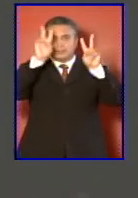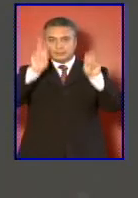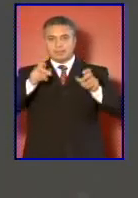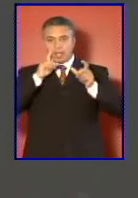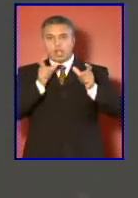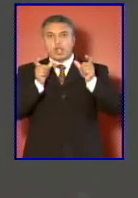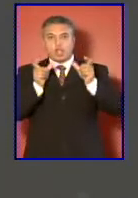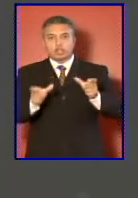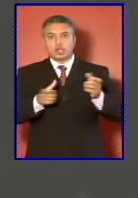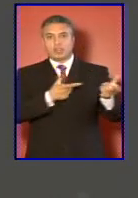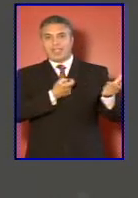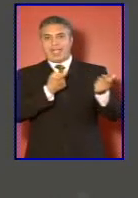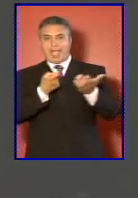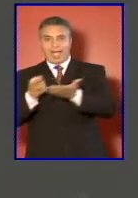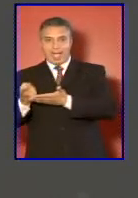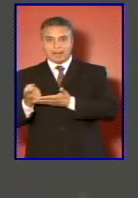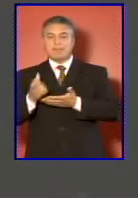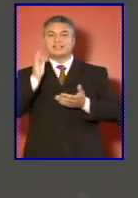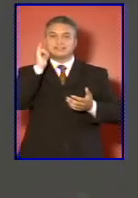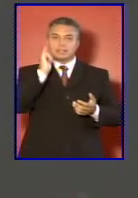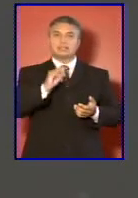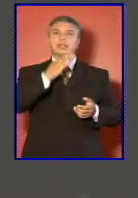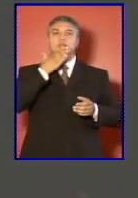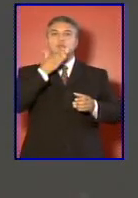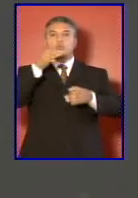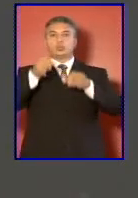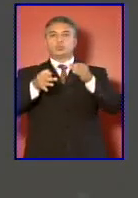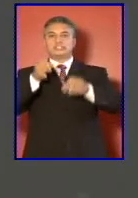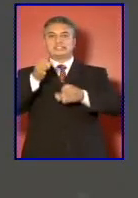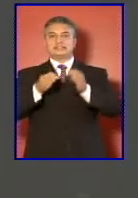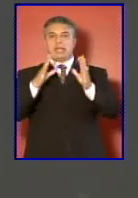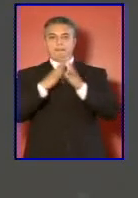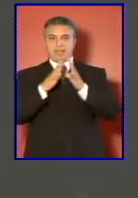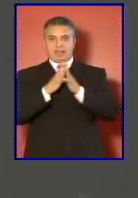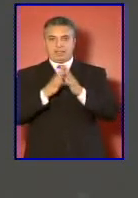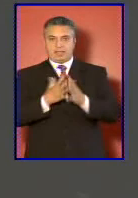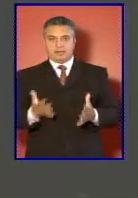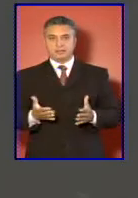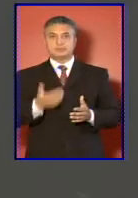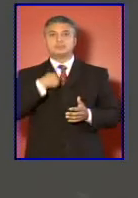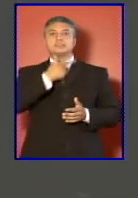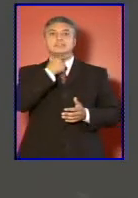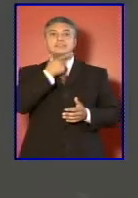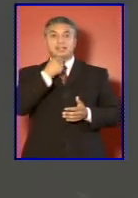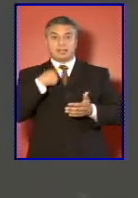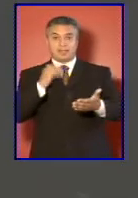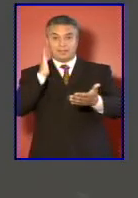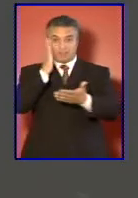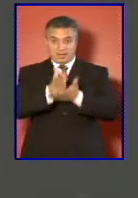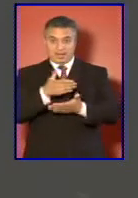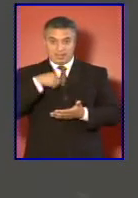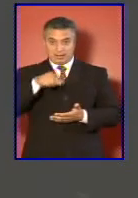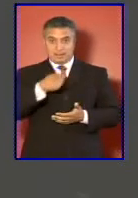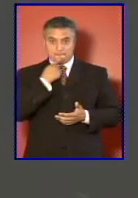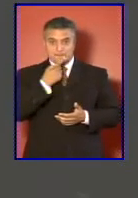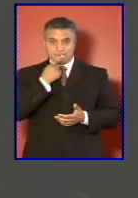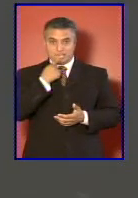control de armas y la justicia militar quisiera terminar estas palabras